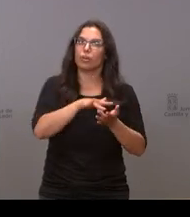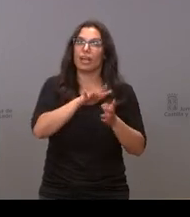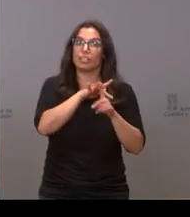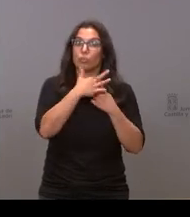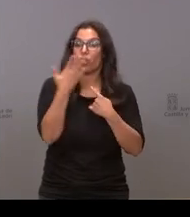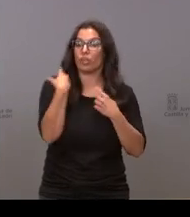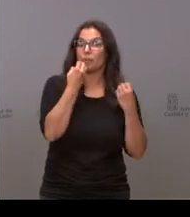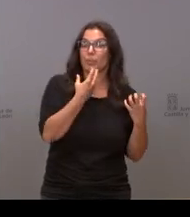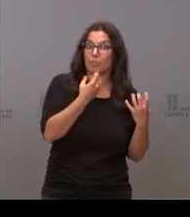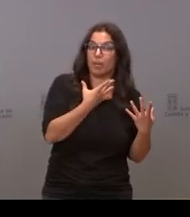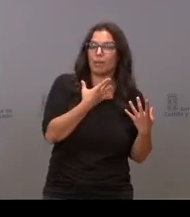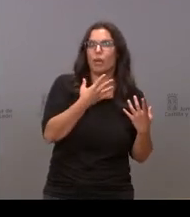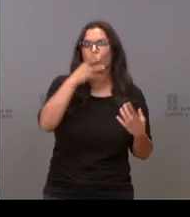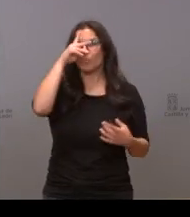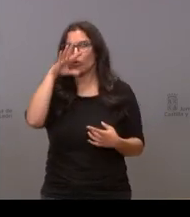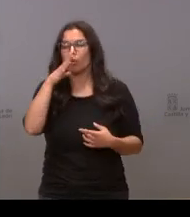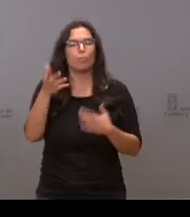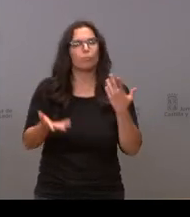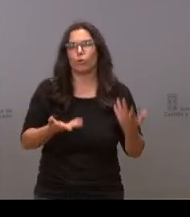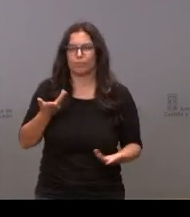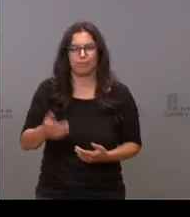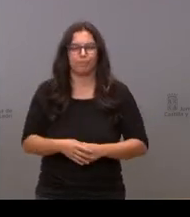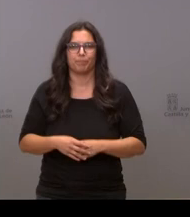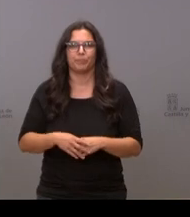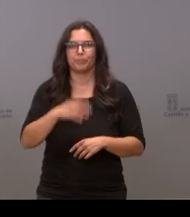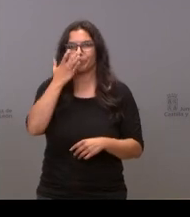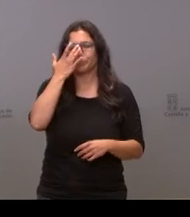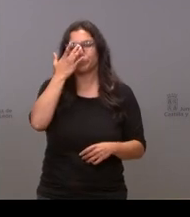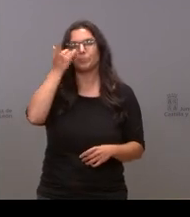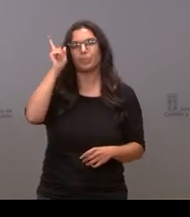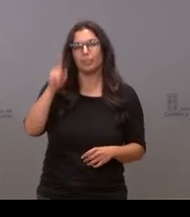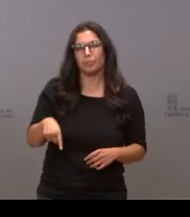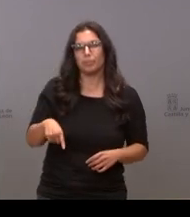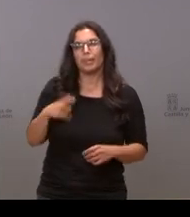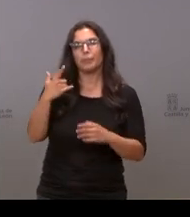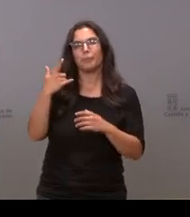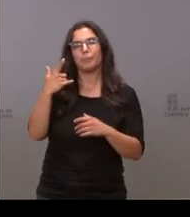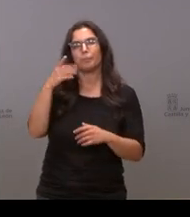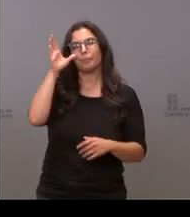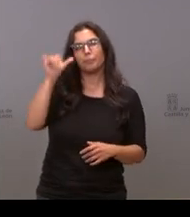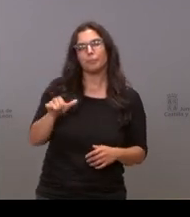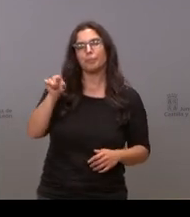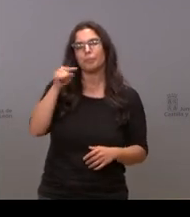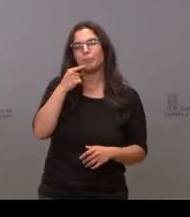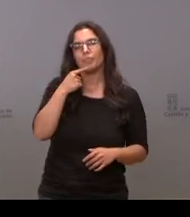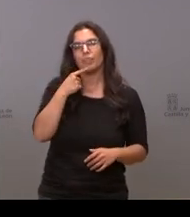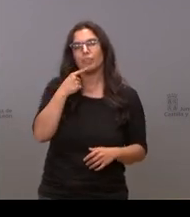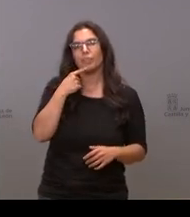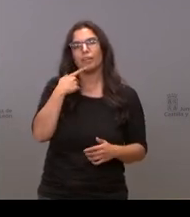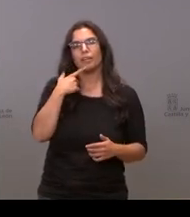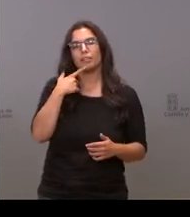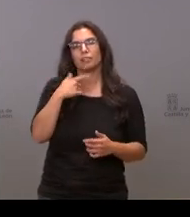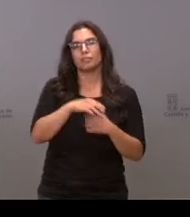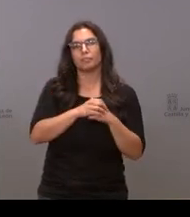les preocupa y si saben la razón por lo que ocurre también ha comentado que avanzamos